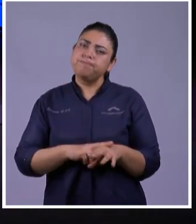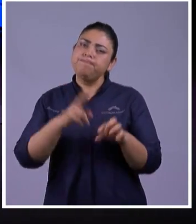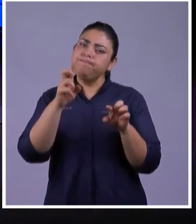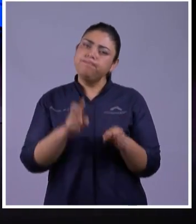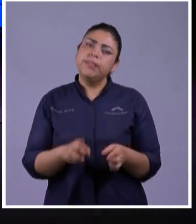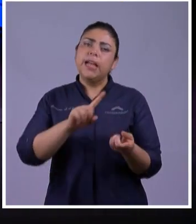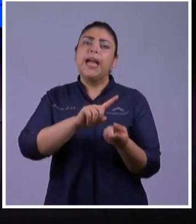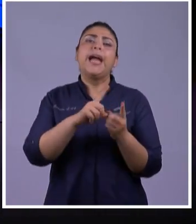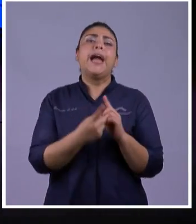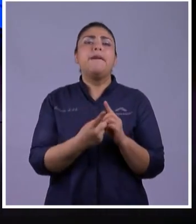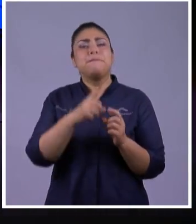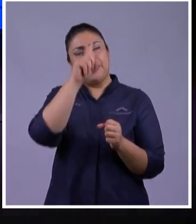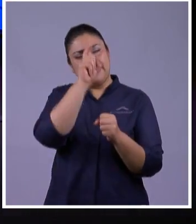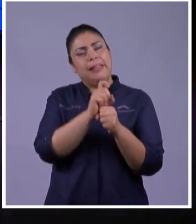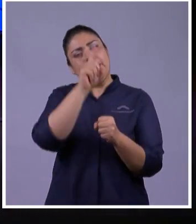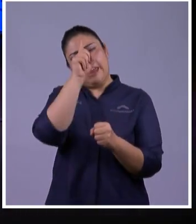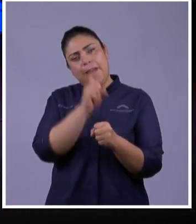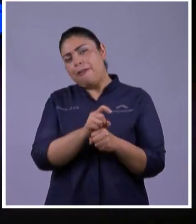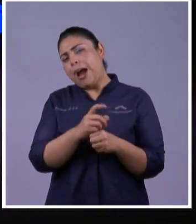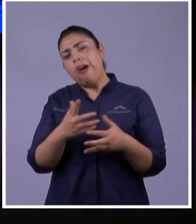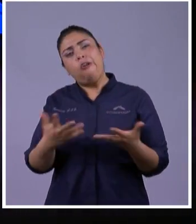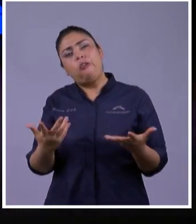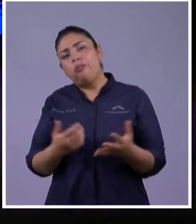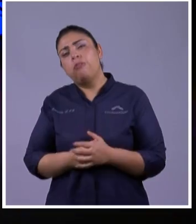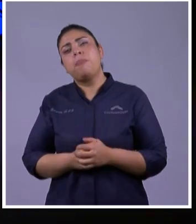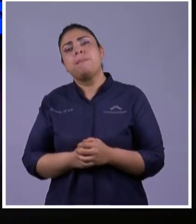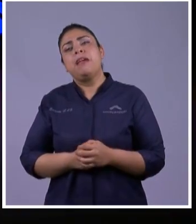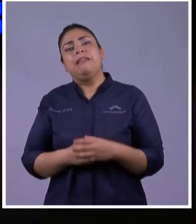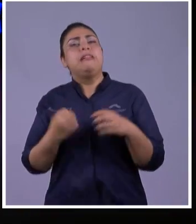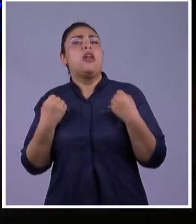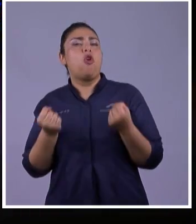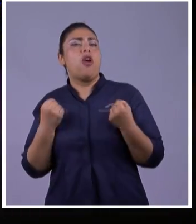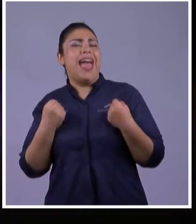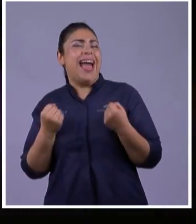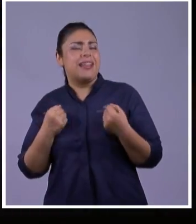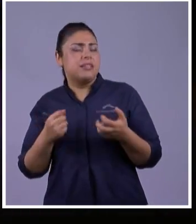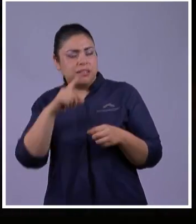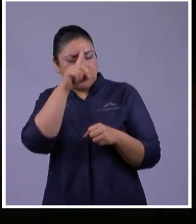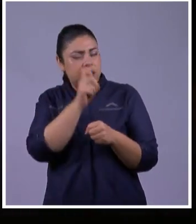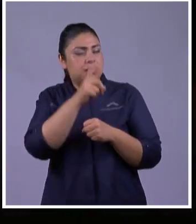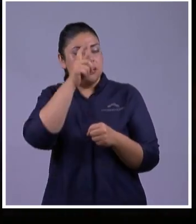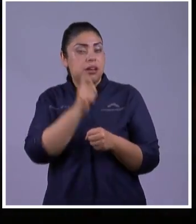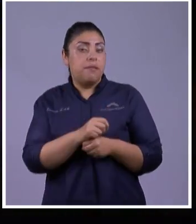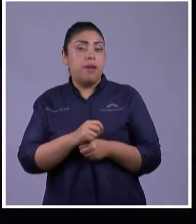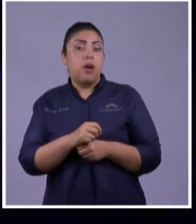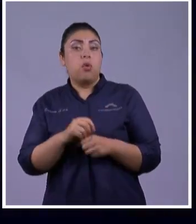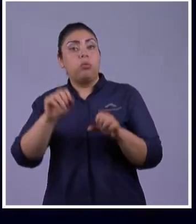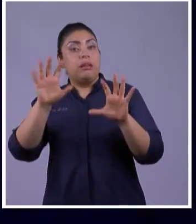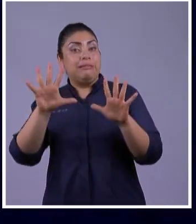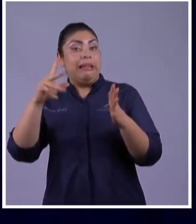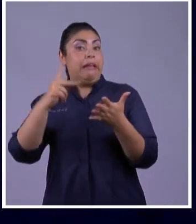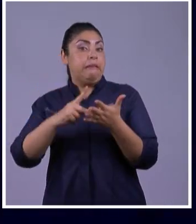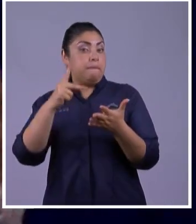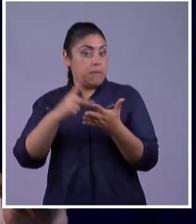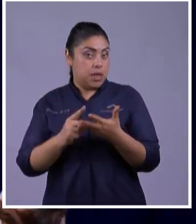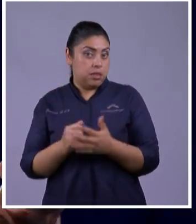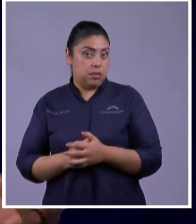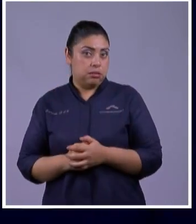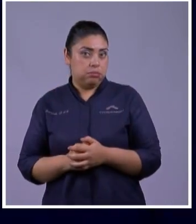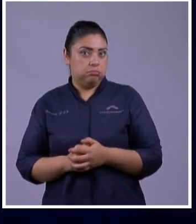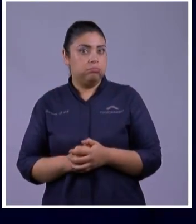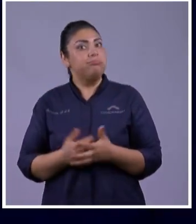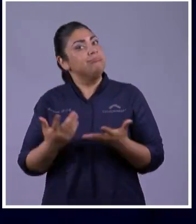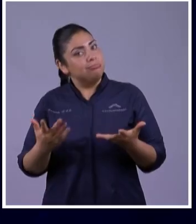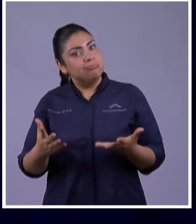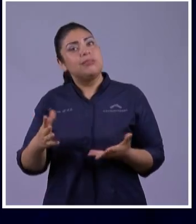trabajo O de De que hacer En la vida Y la familia Se tiene que ir ¿Qué? Adaptando